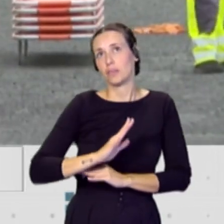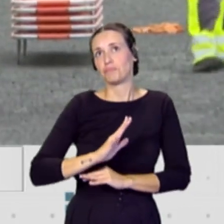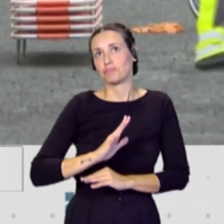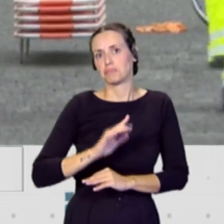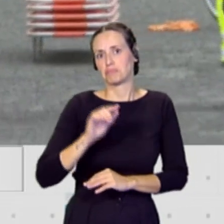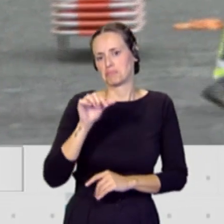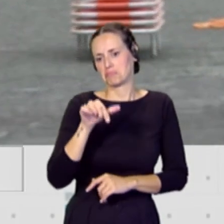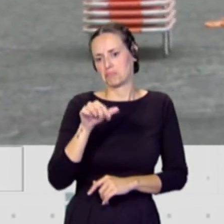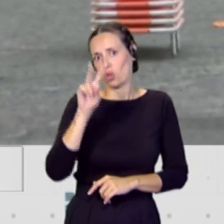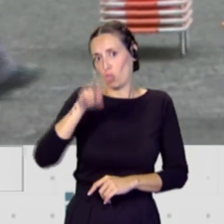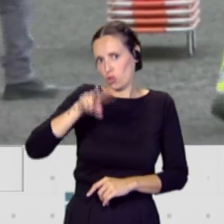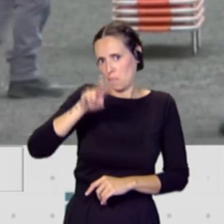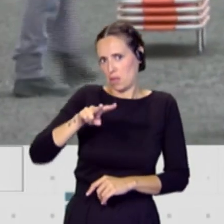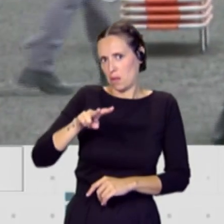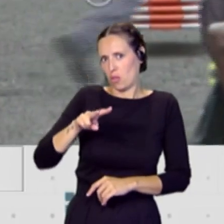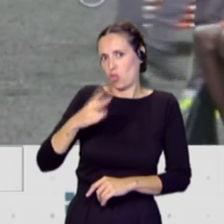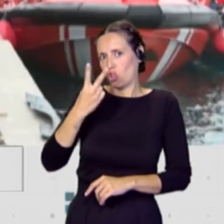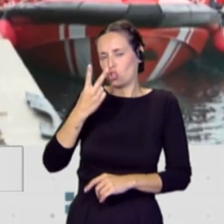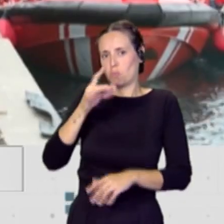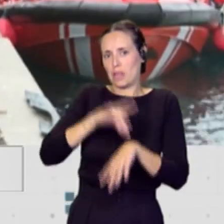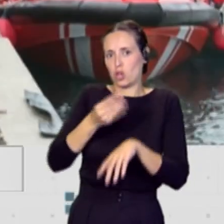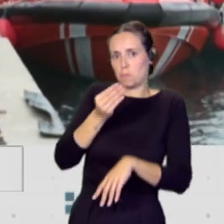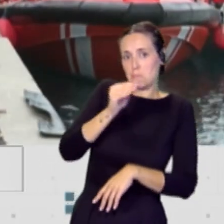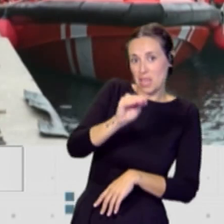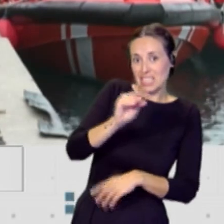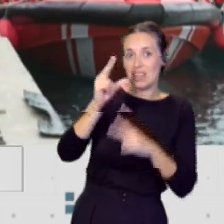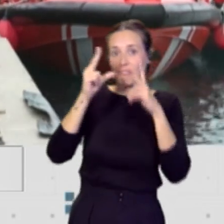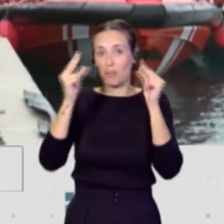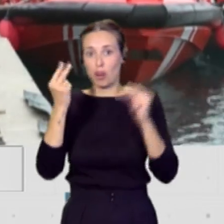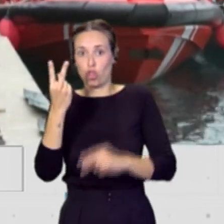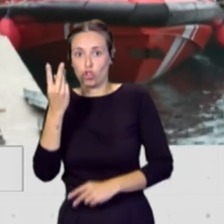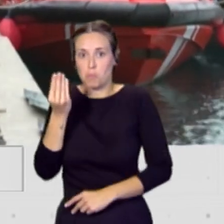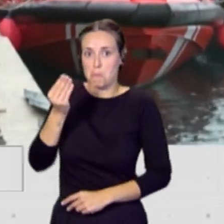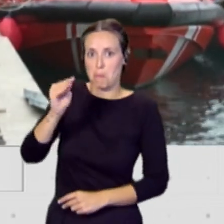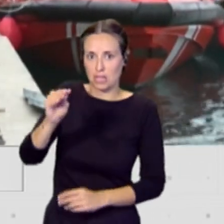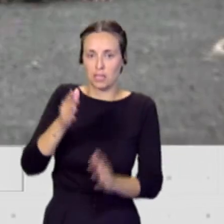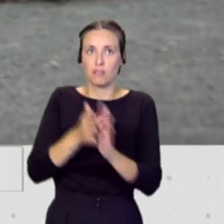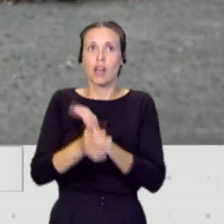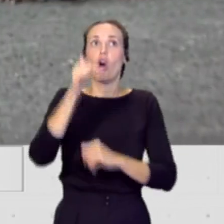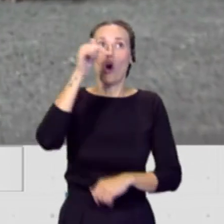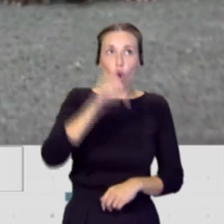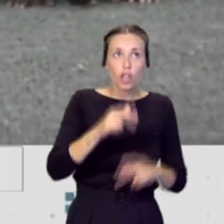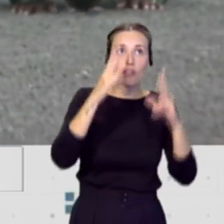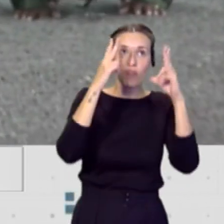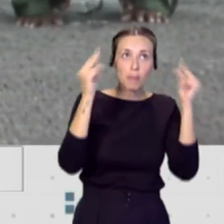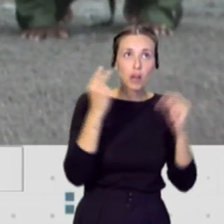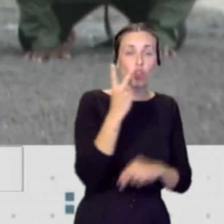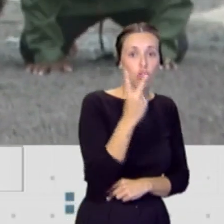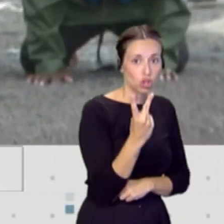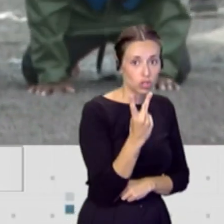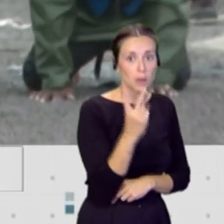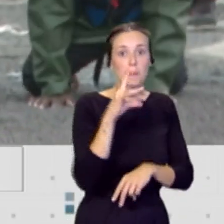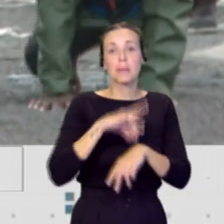durante estos dos meses, más dos enfermeros. Pero ahora mismo empezarán dos enfermeros, hoy, a día de hoy, un enfermero, dos enfermeros y un médico.